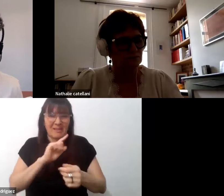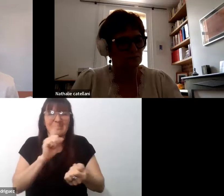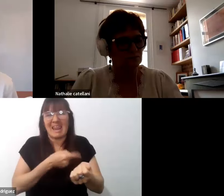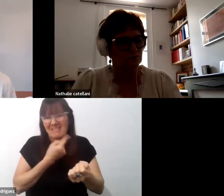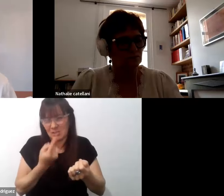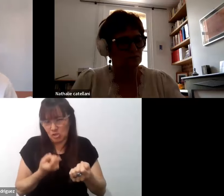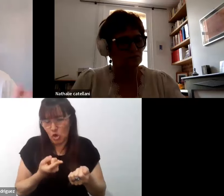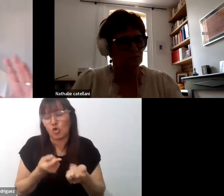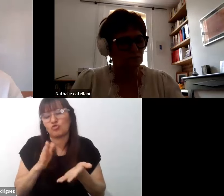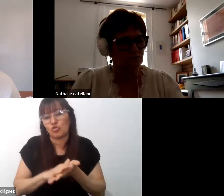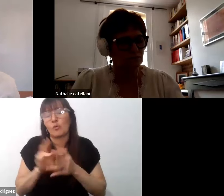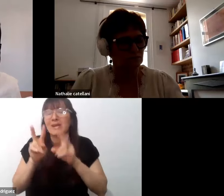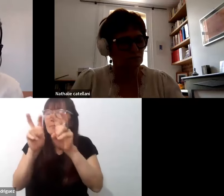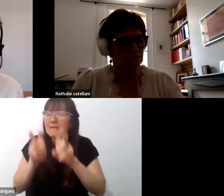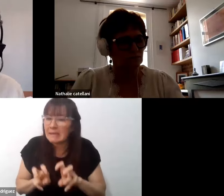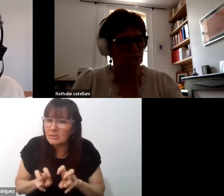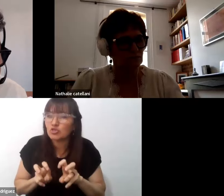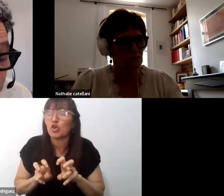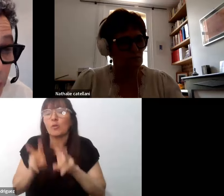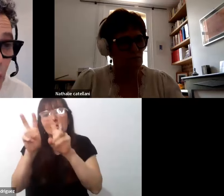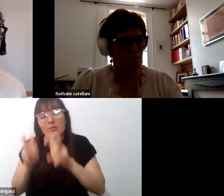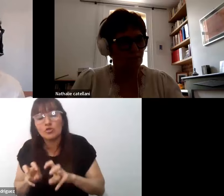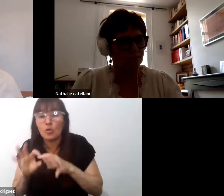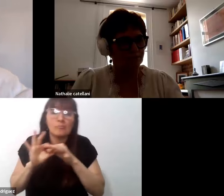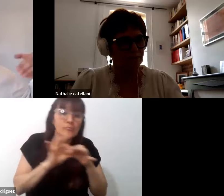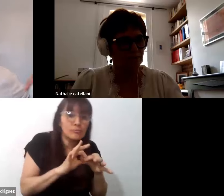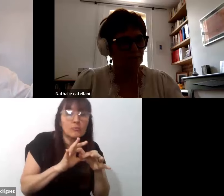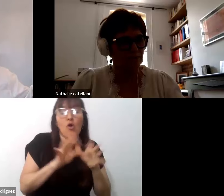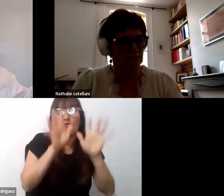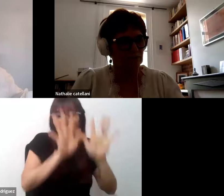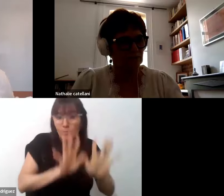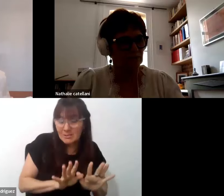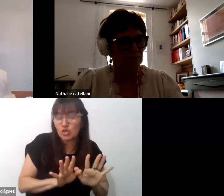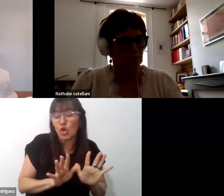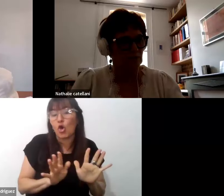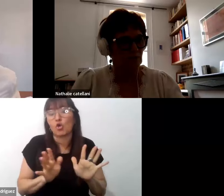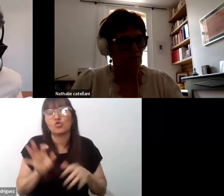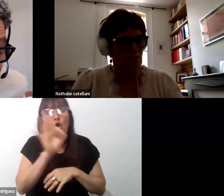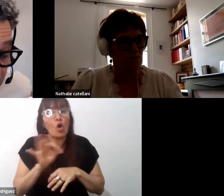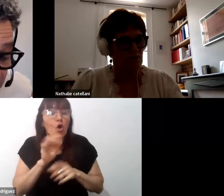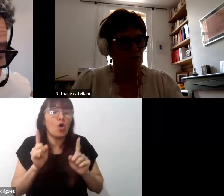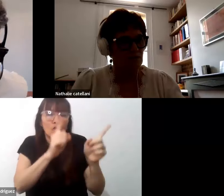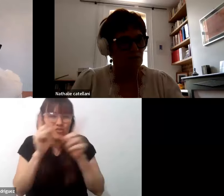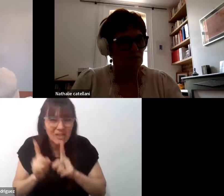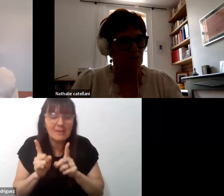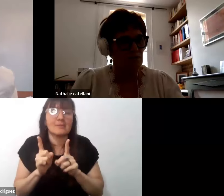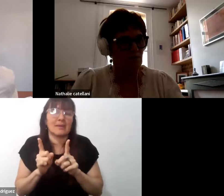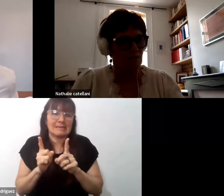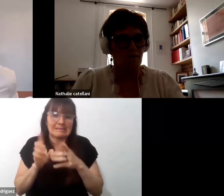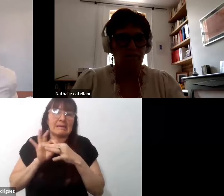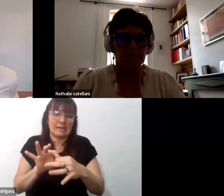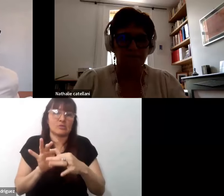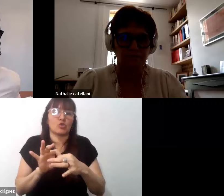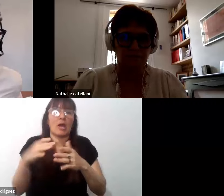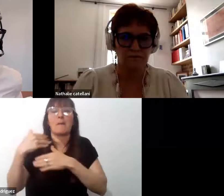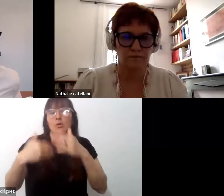investigación, de combinar investigación con formación, o de involucrar a los docentes en procesos de investigación, me